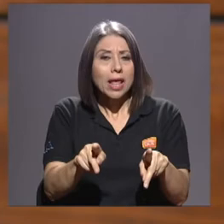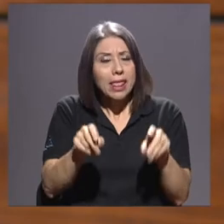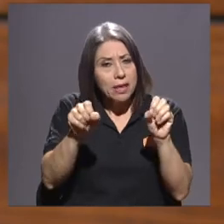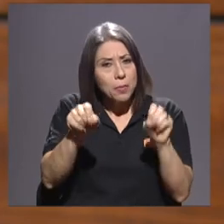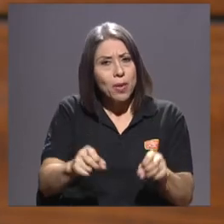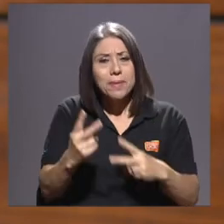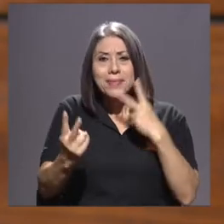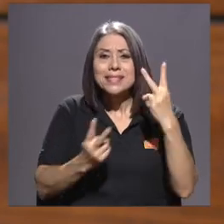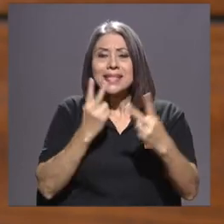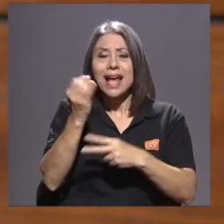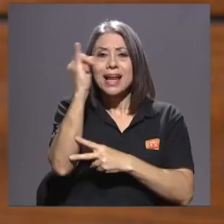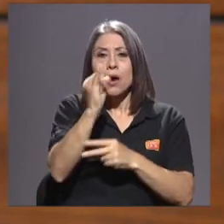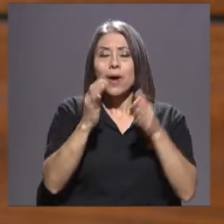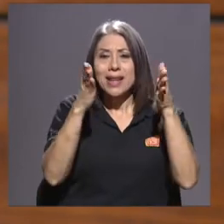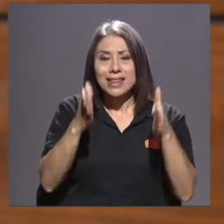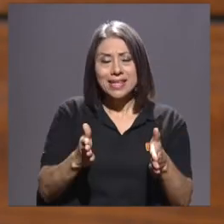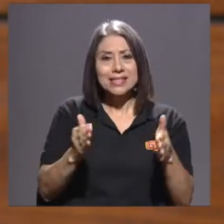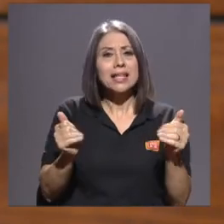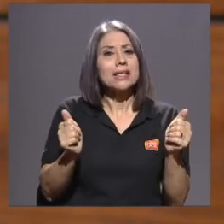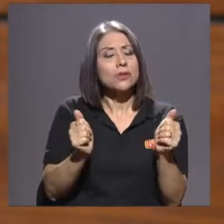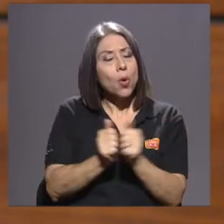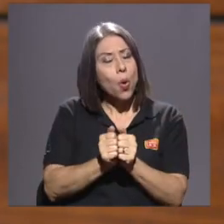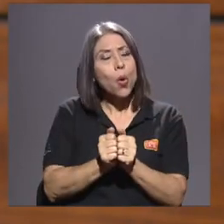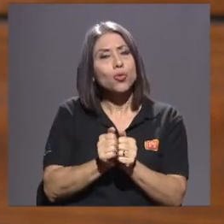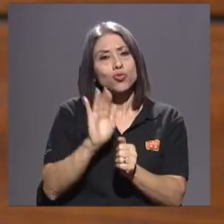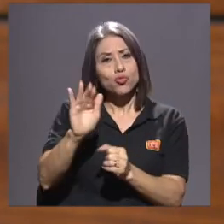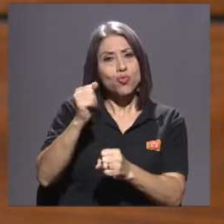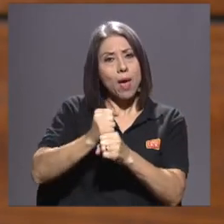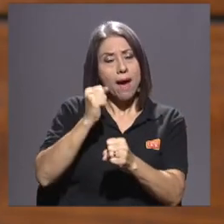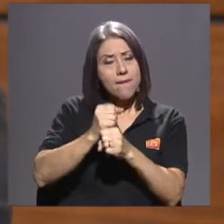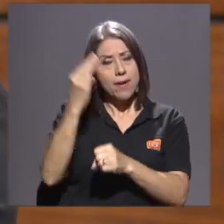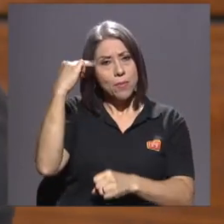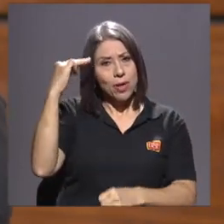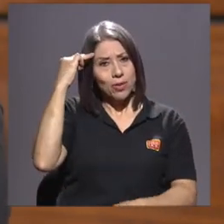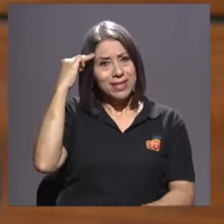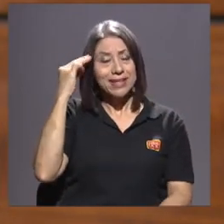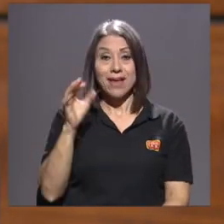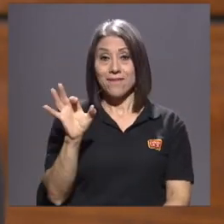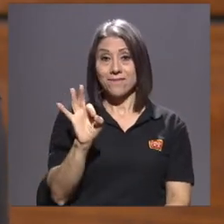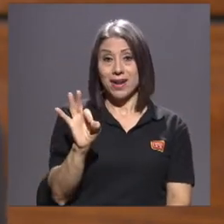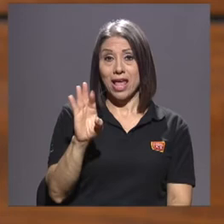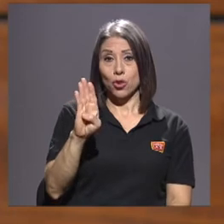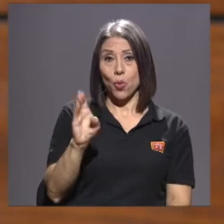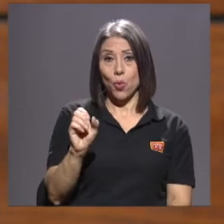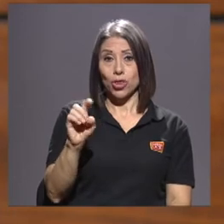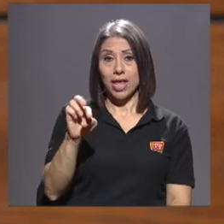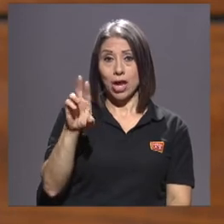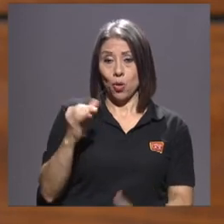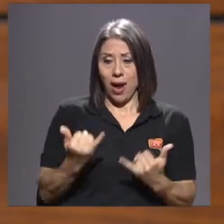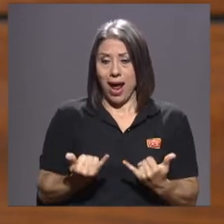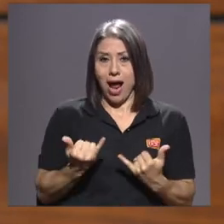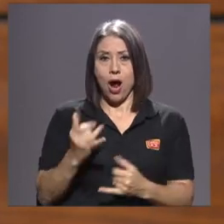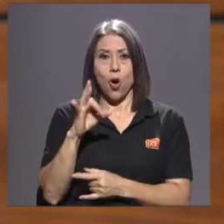artista en una serie de madurez, porque pues Fernando Botero es un artista de 87 años con una carrera muy